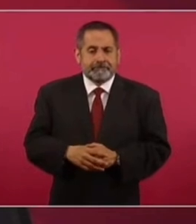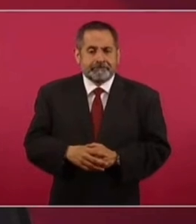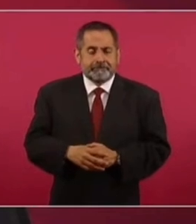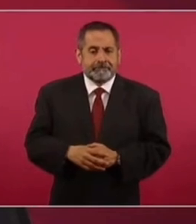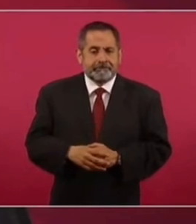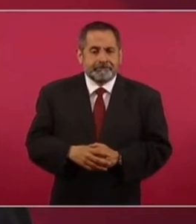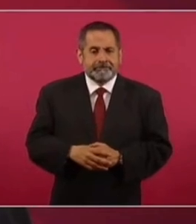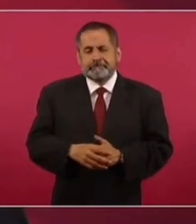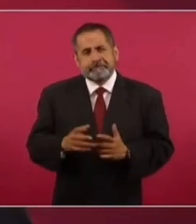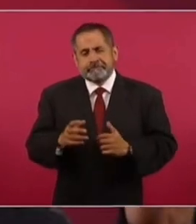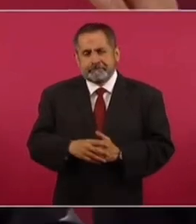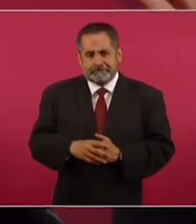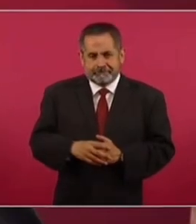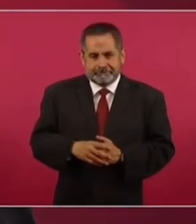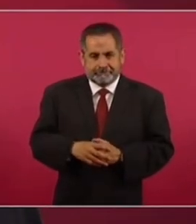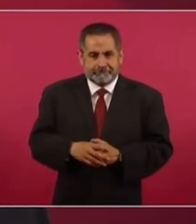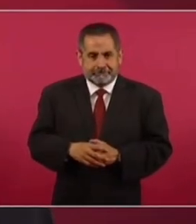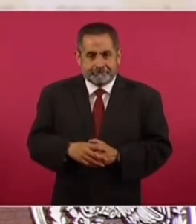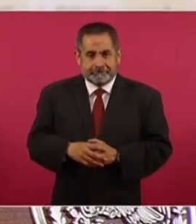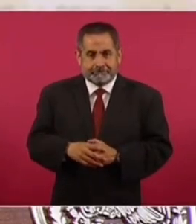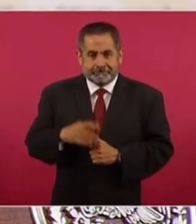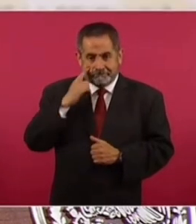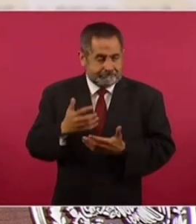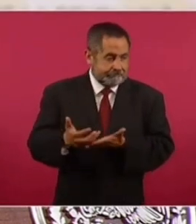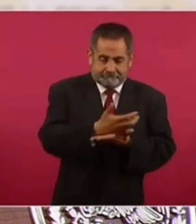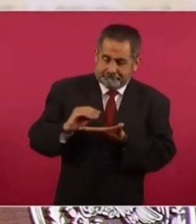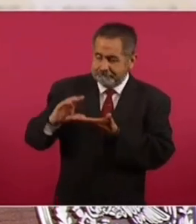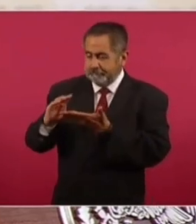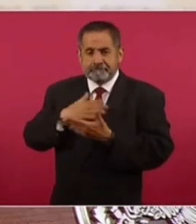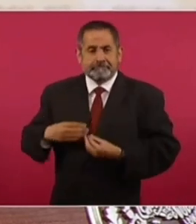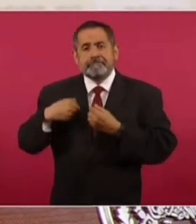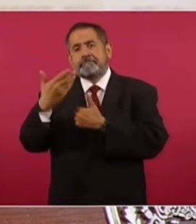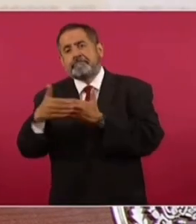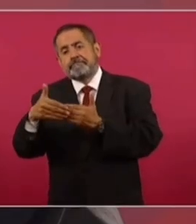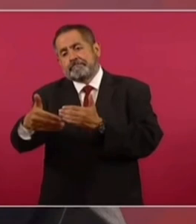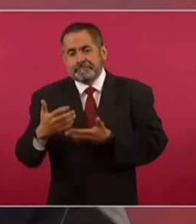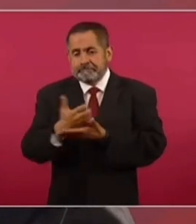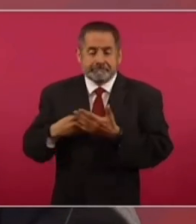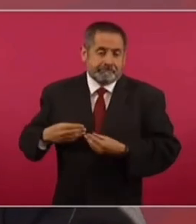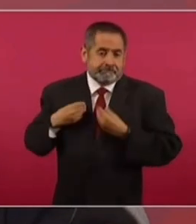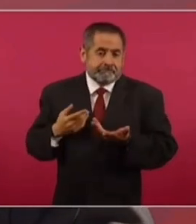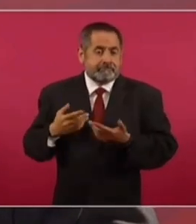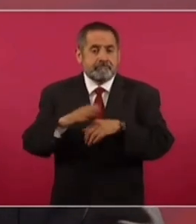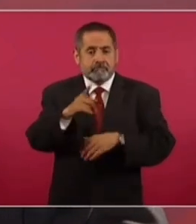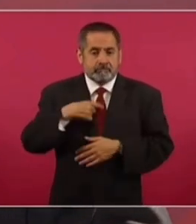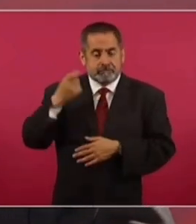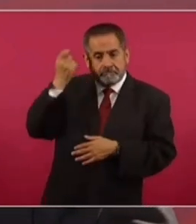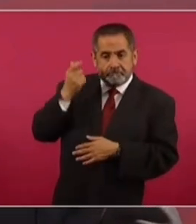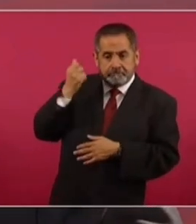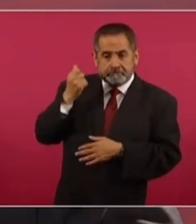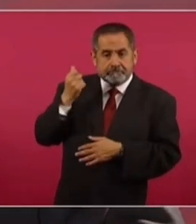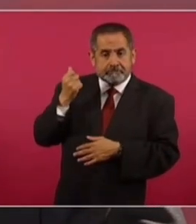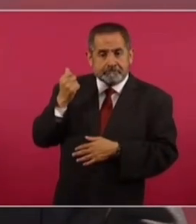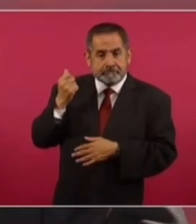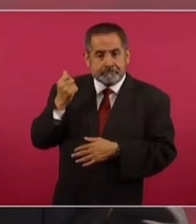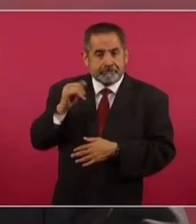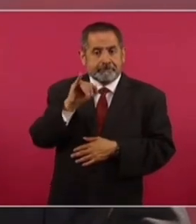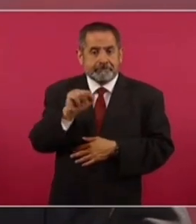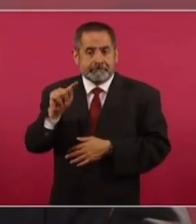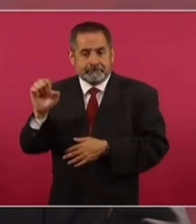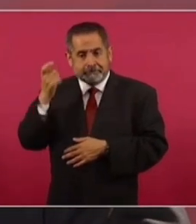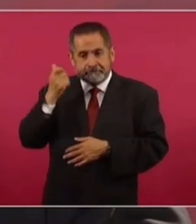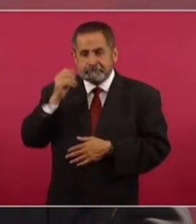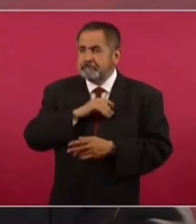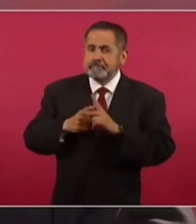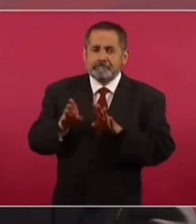es para poder vivir hacia adelante. Porque voy a tener una pensión del Issste,